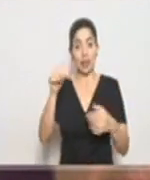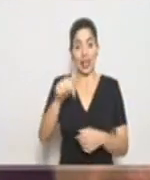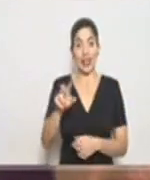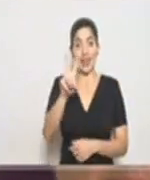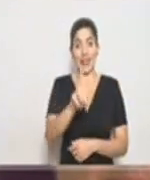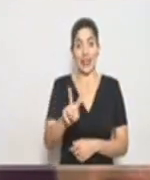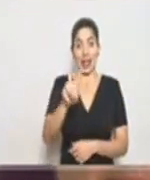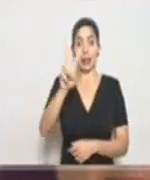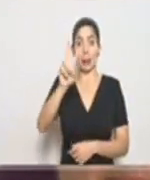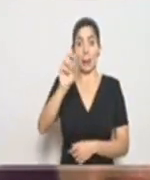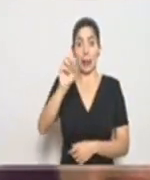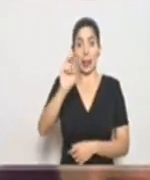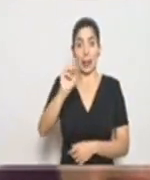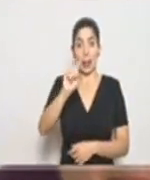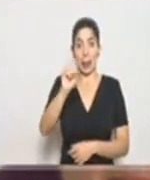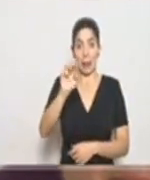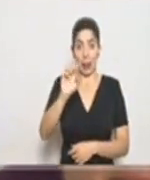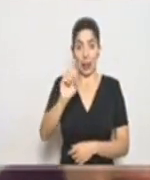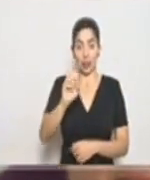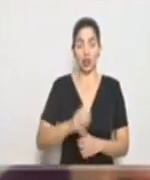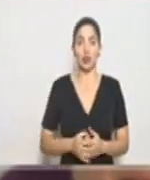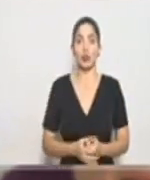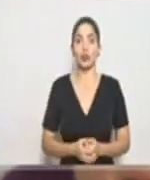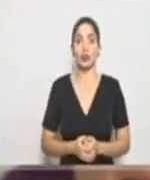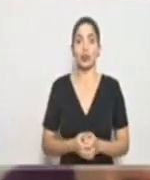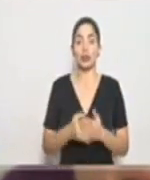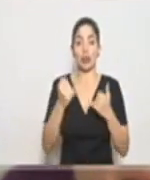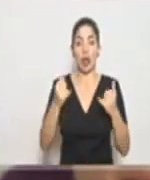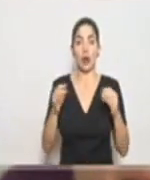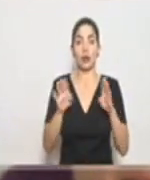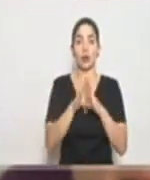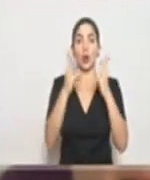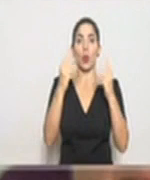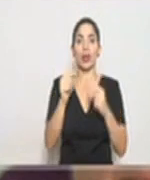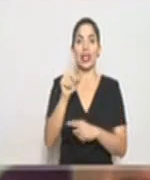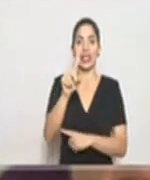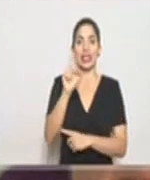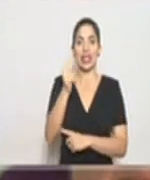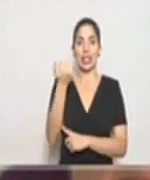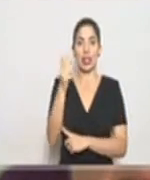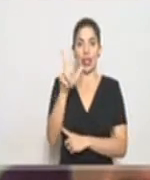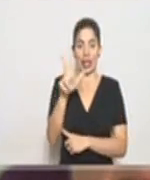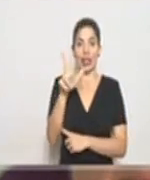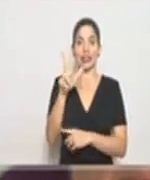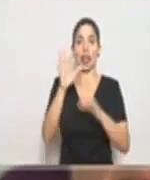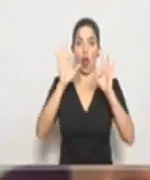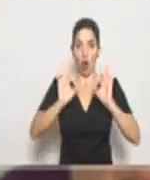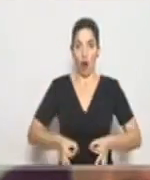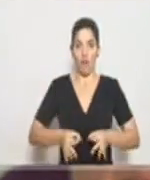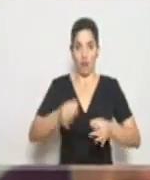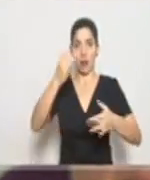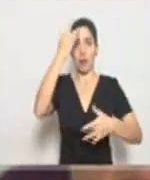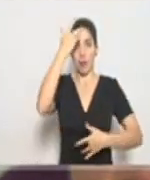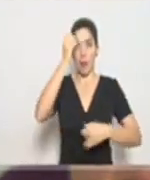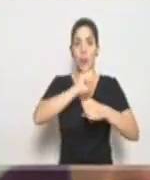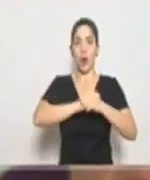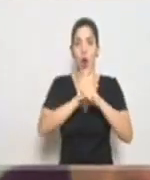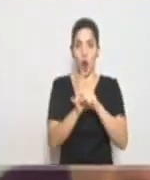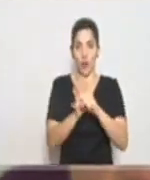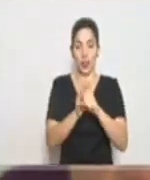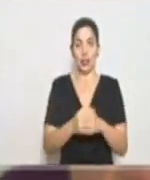viernes 20 de marzo estamos cerrando con 113 casos confirmados por COVID-19